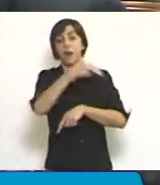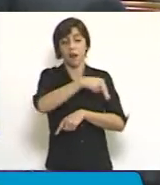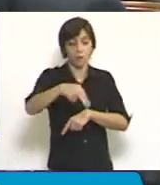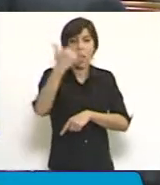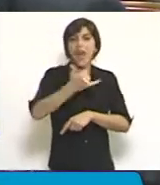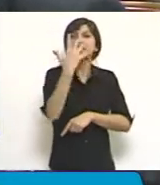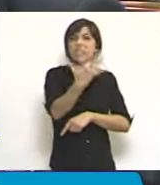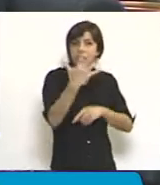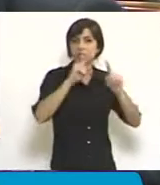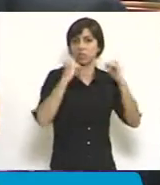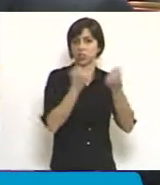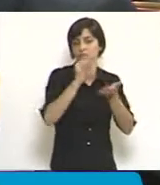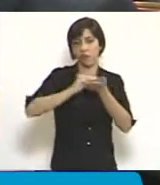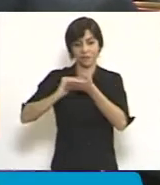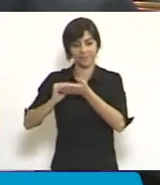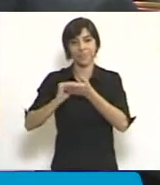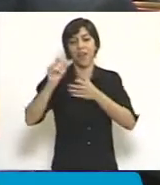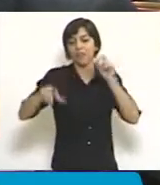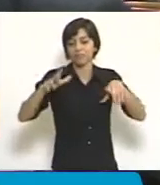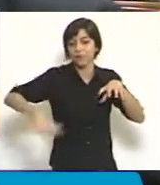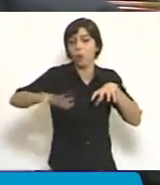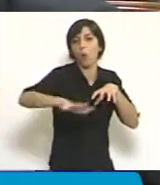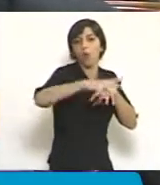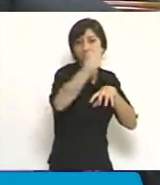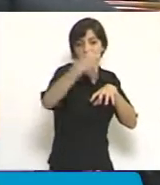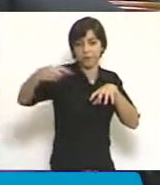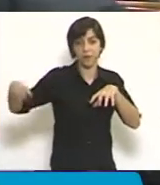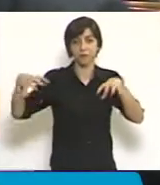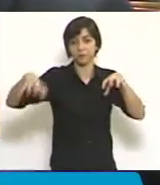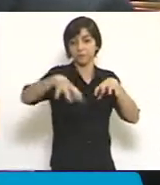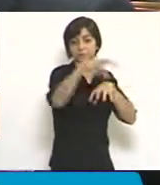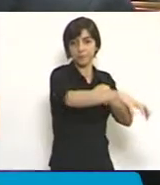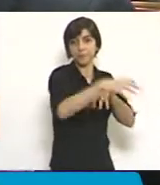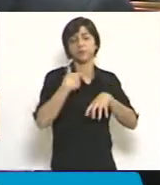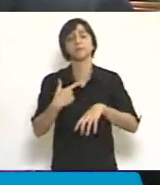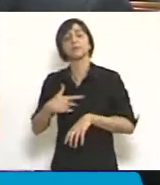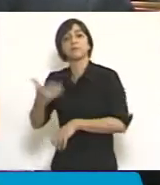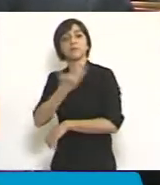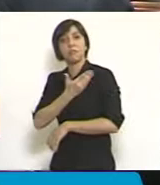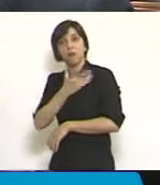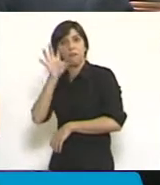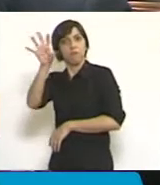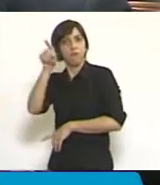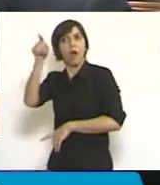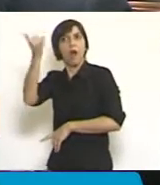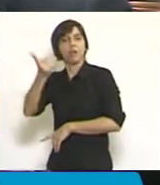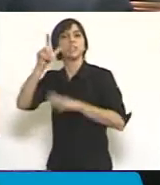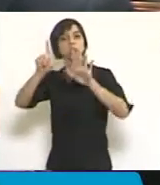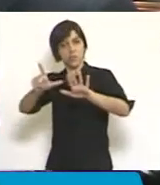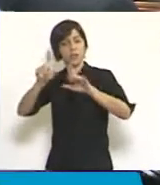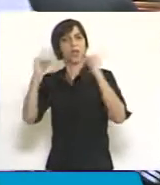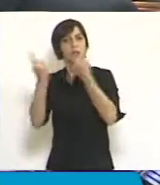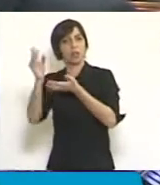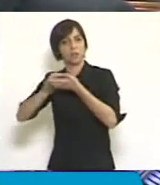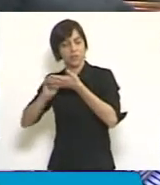una por cada circunscripción judicial. En Santa Fe existen 7 oficinas judiciales, existen